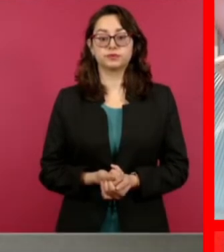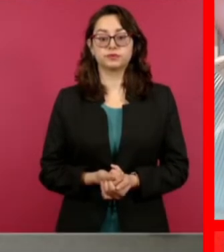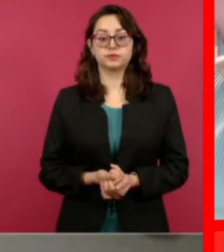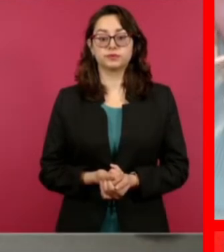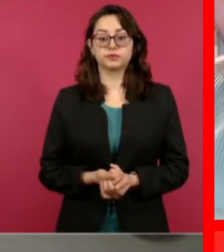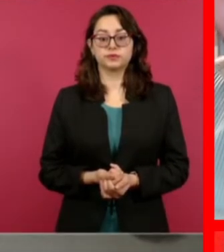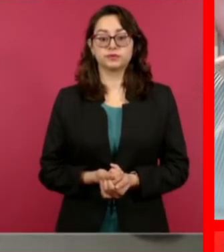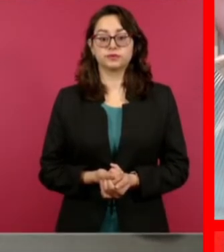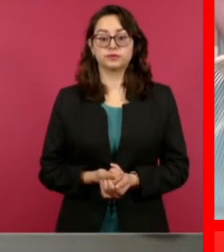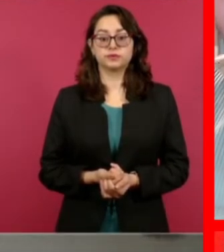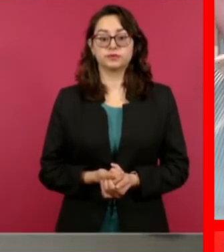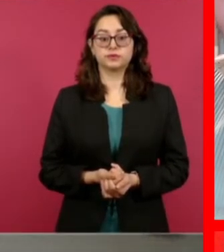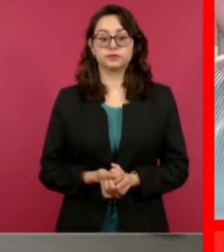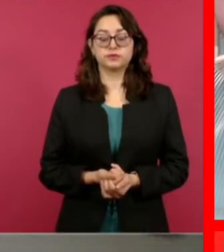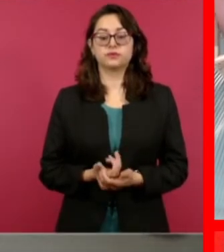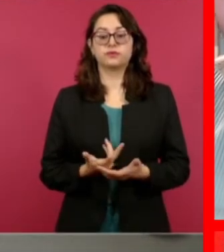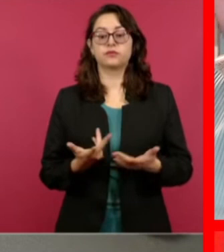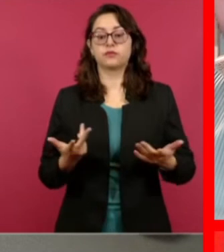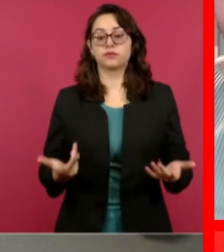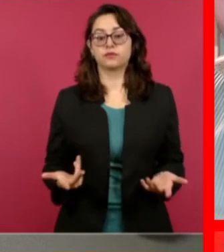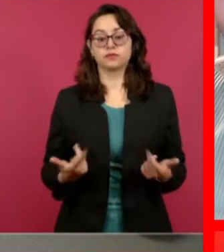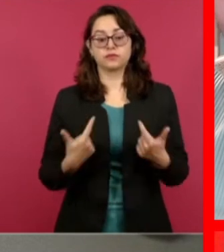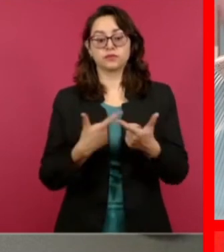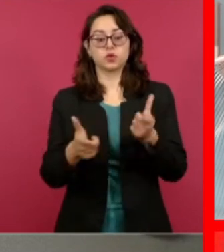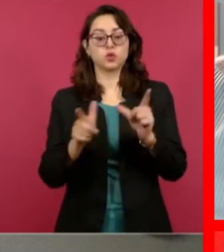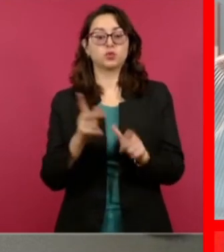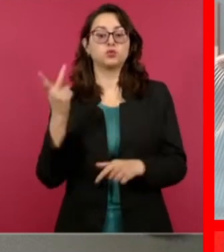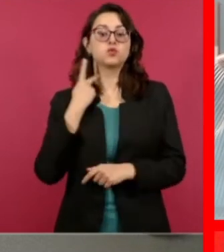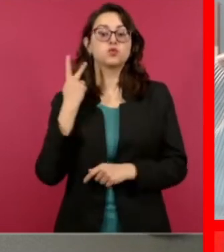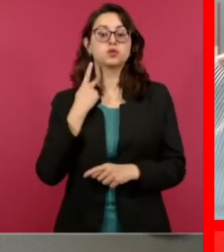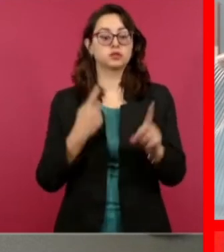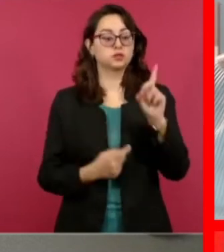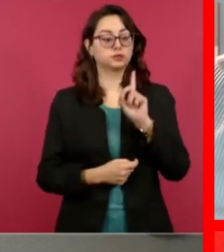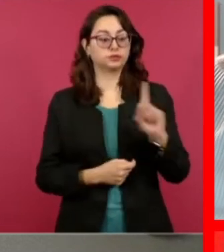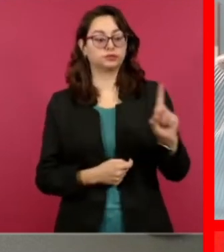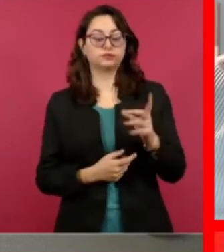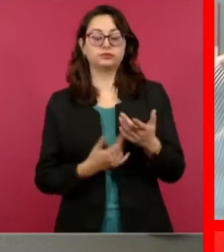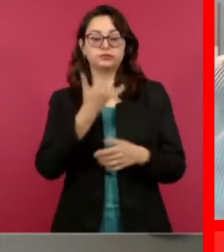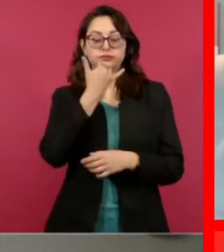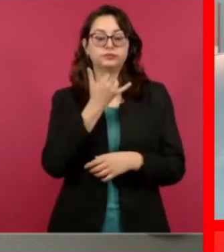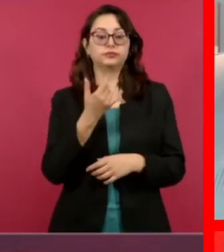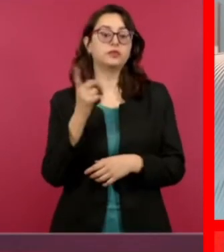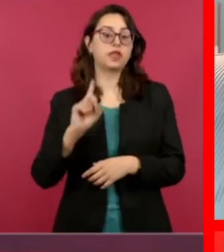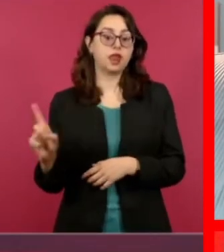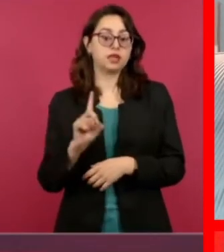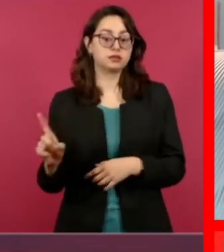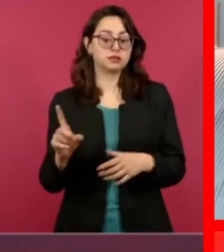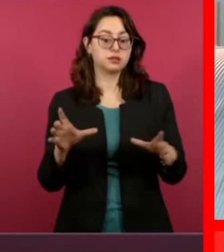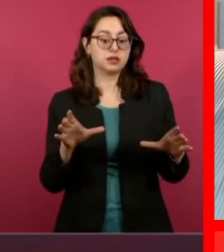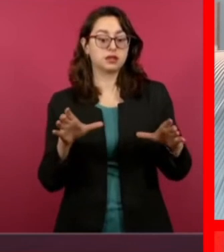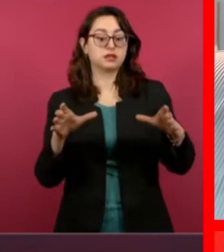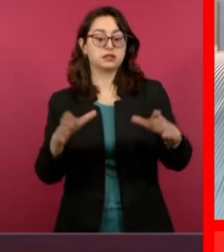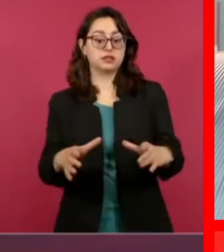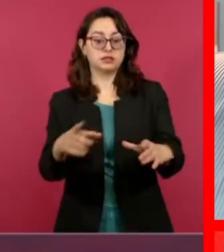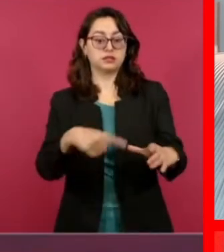la derecha, el bloque conservador, que es